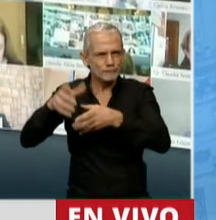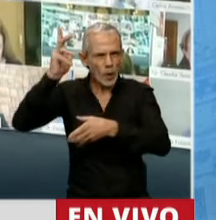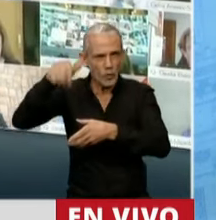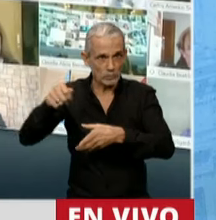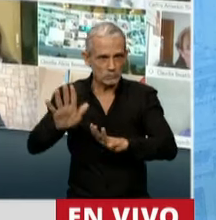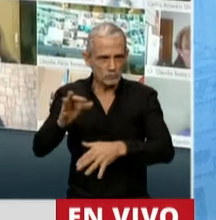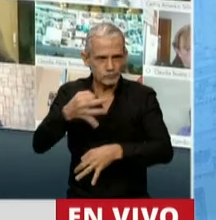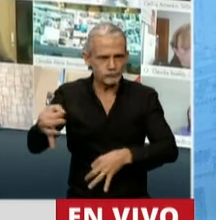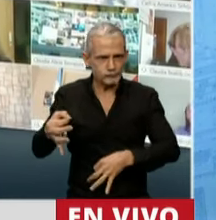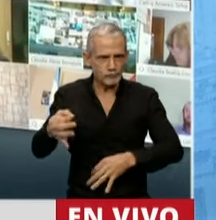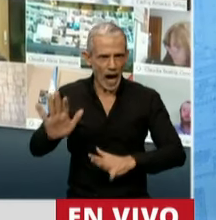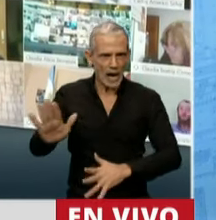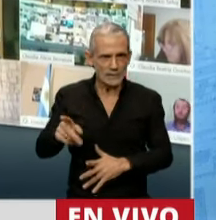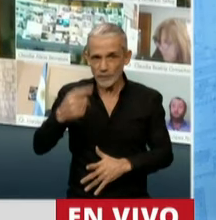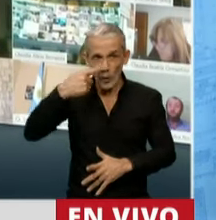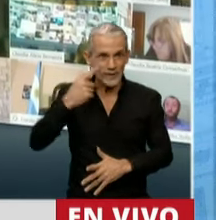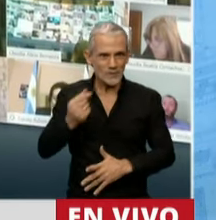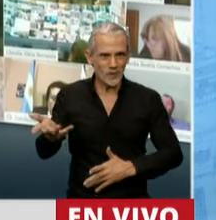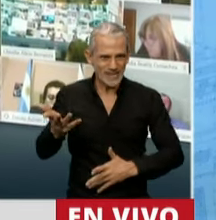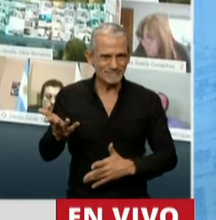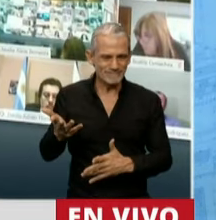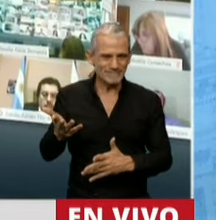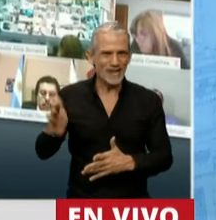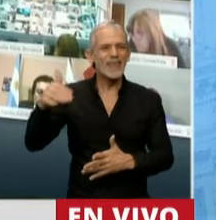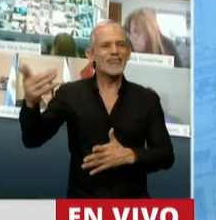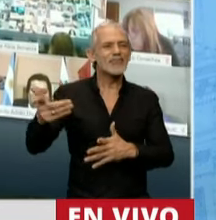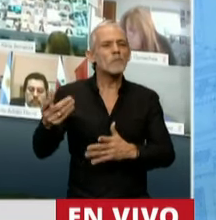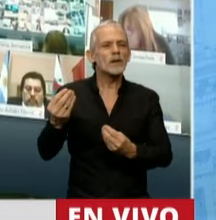efectivamente fue su brazo